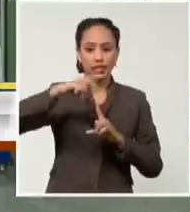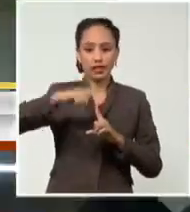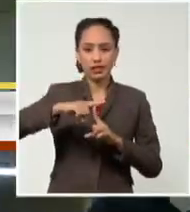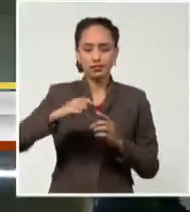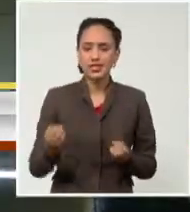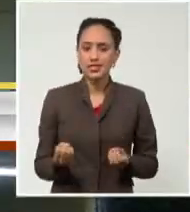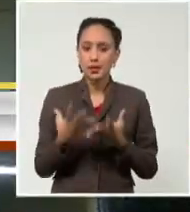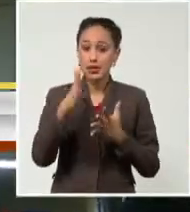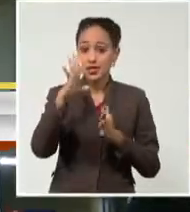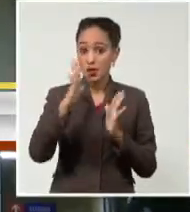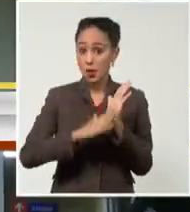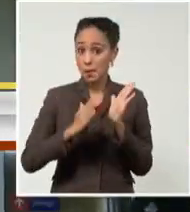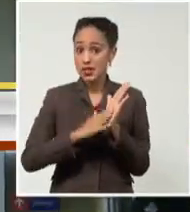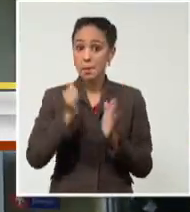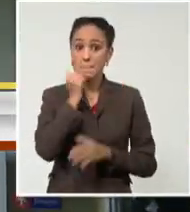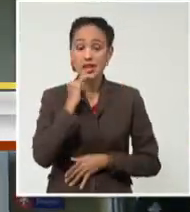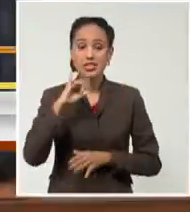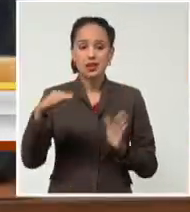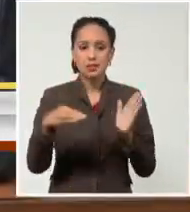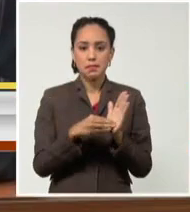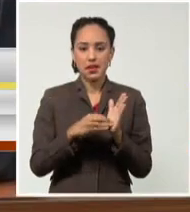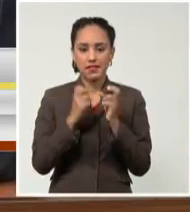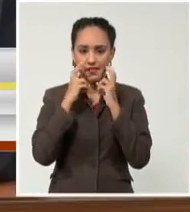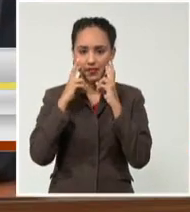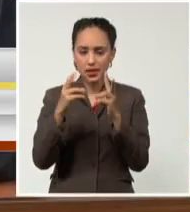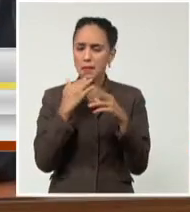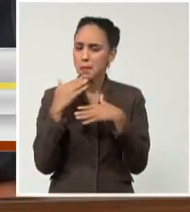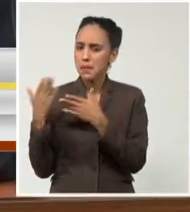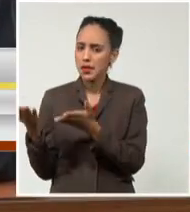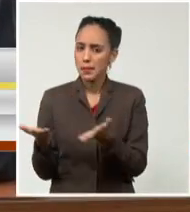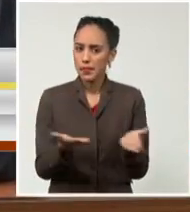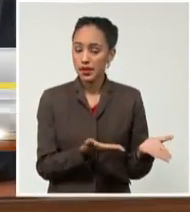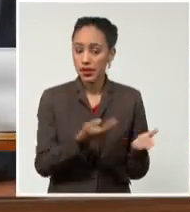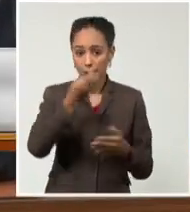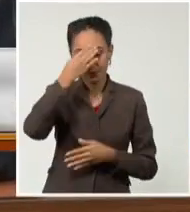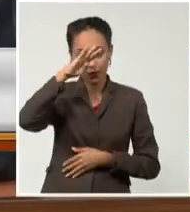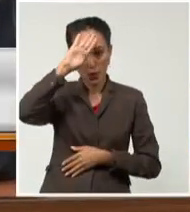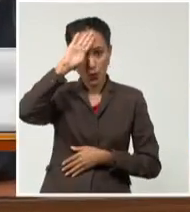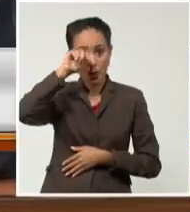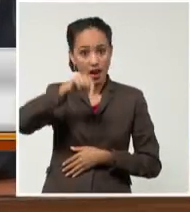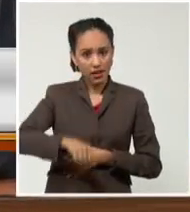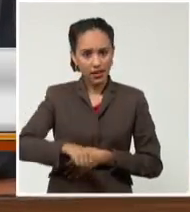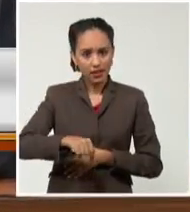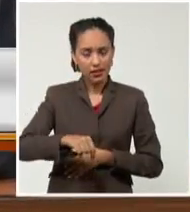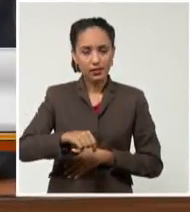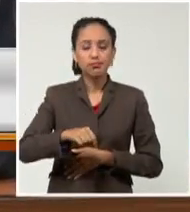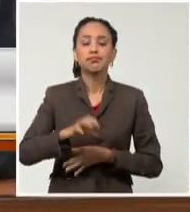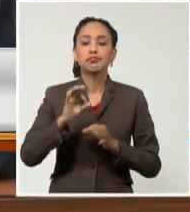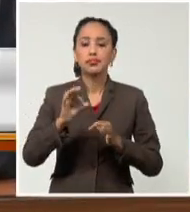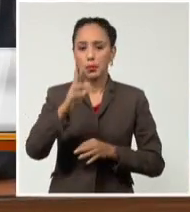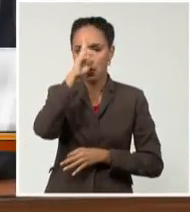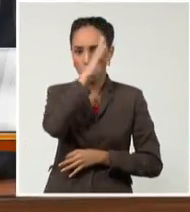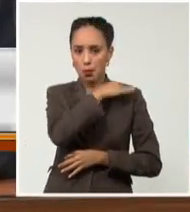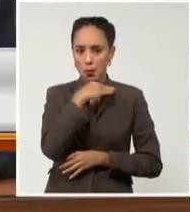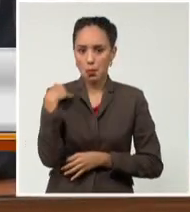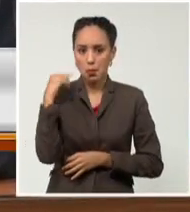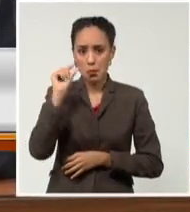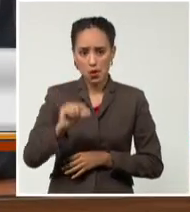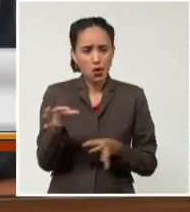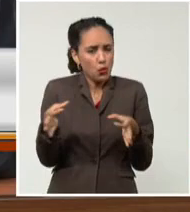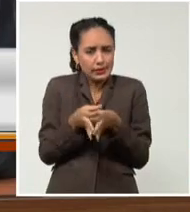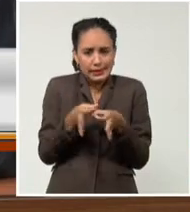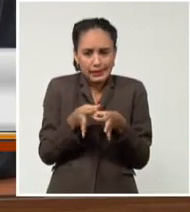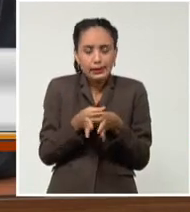más de seis mil vidas. Bienvenidos a la patria, queridos compatriotas. Una pequeña brigada, pero que ha